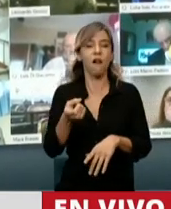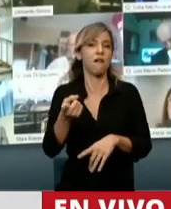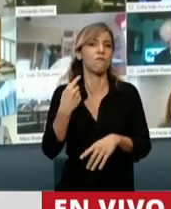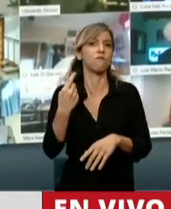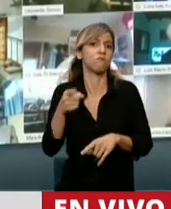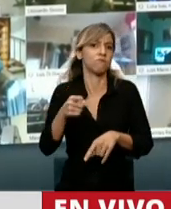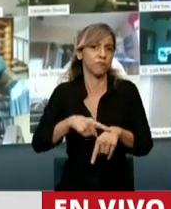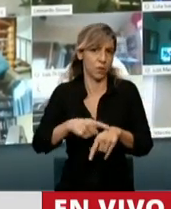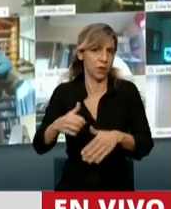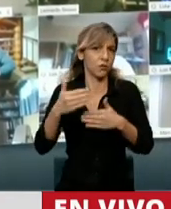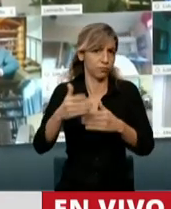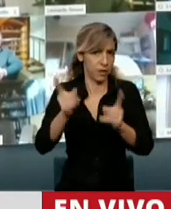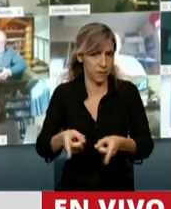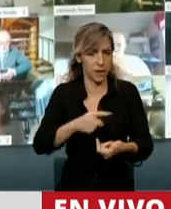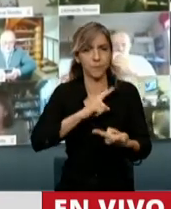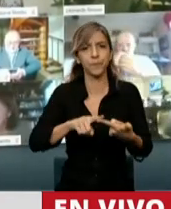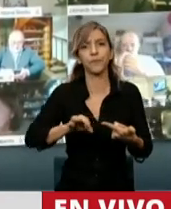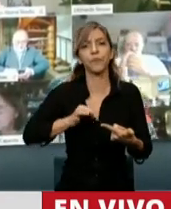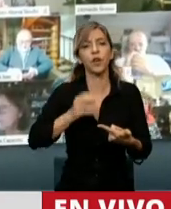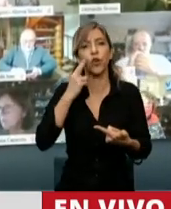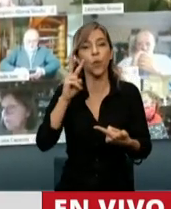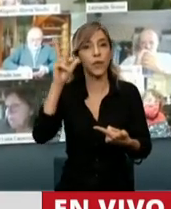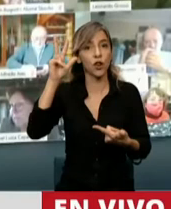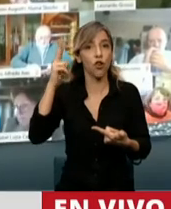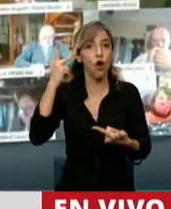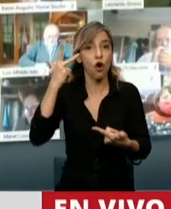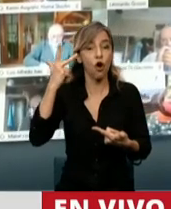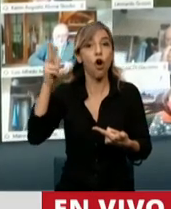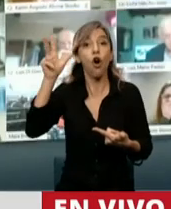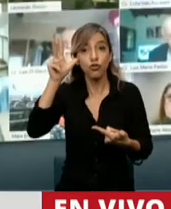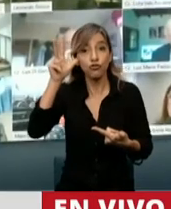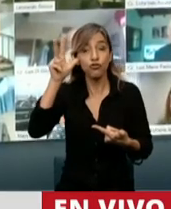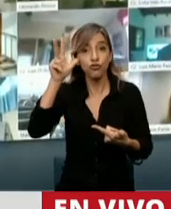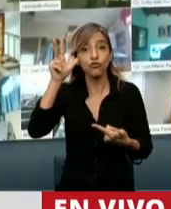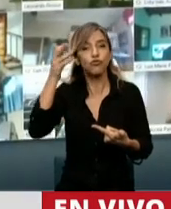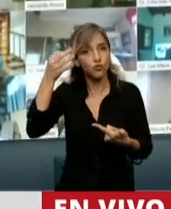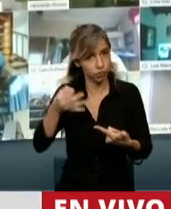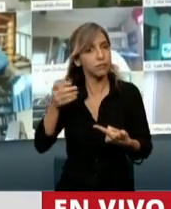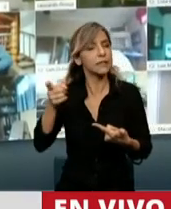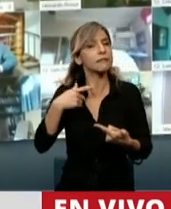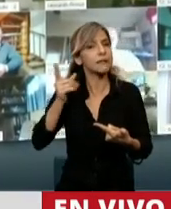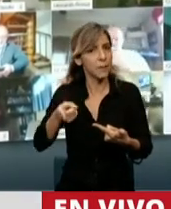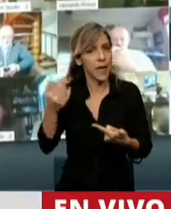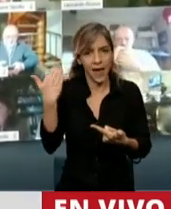el 2008, en el gobierno de, como se dijo hoy, señor presidente,